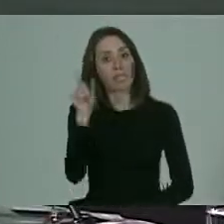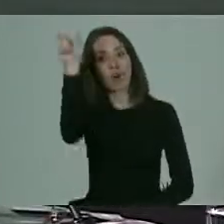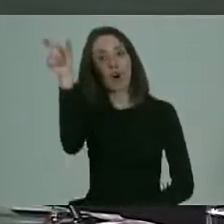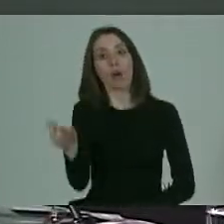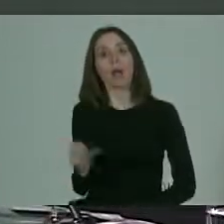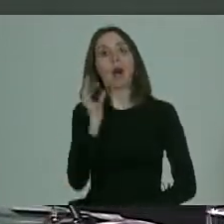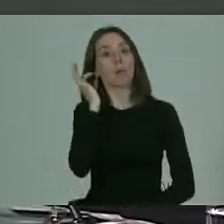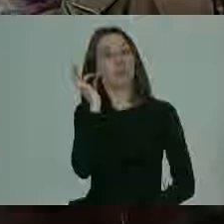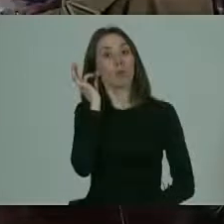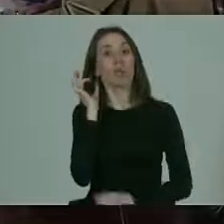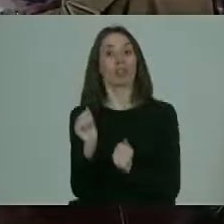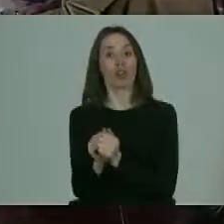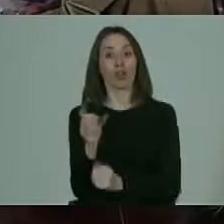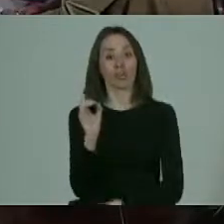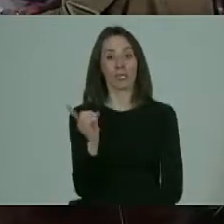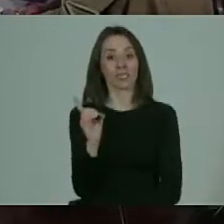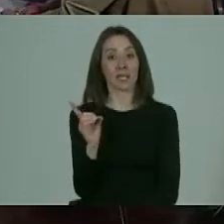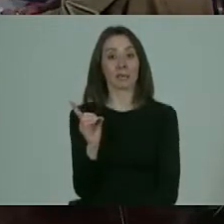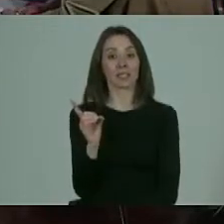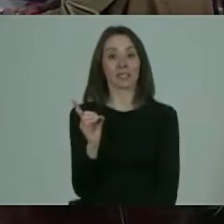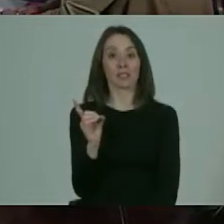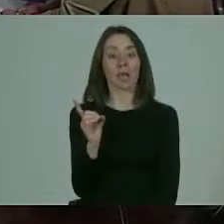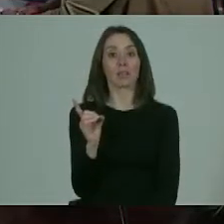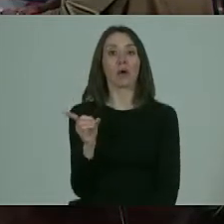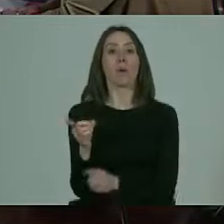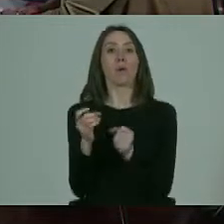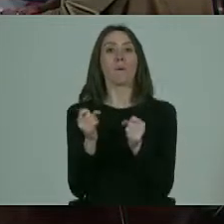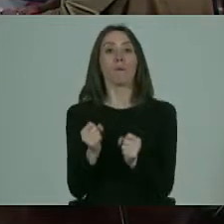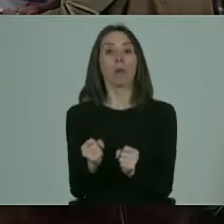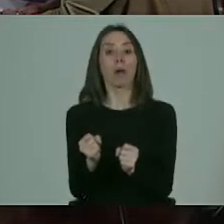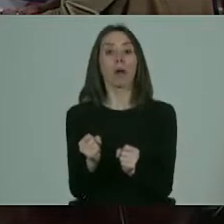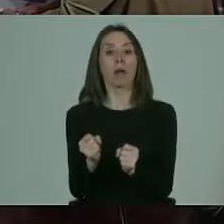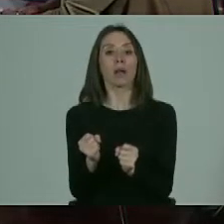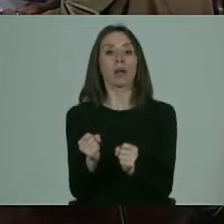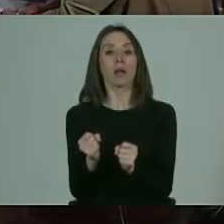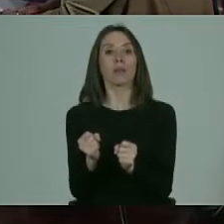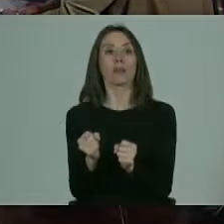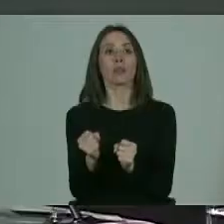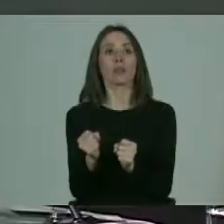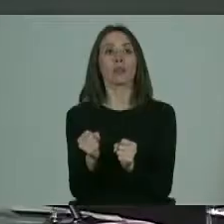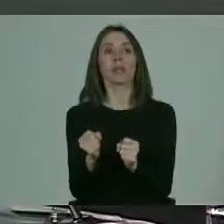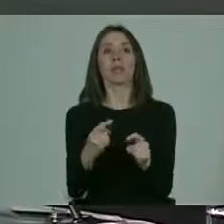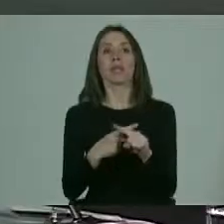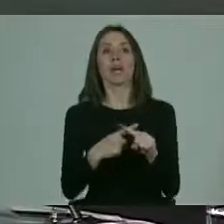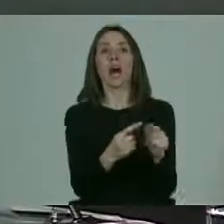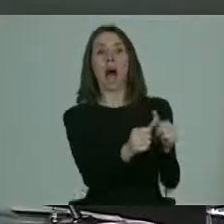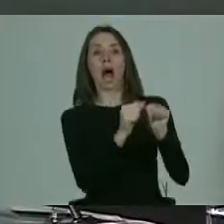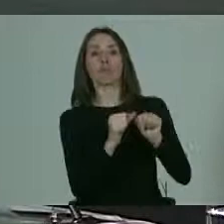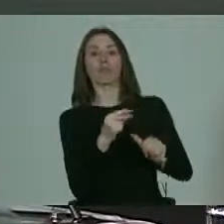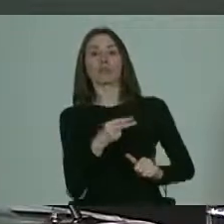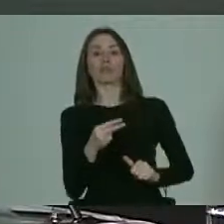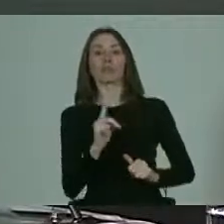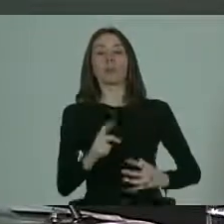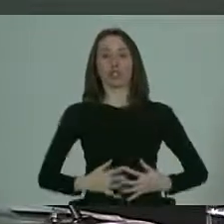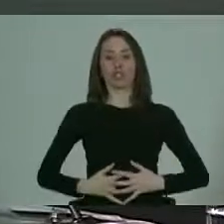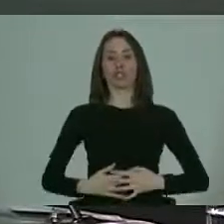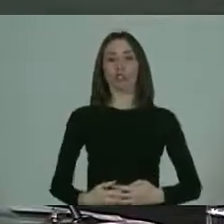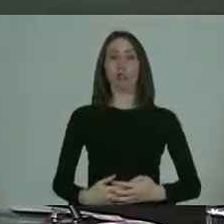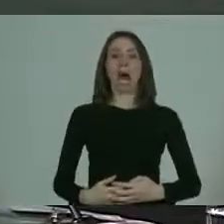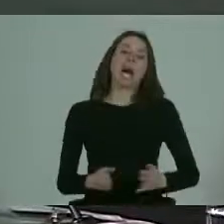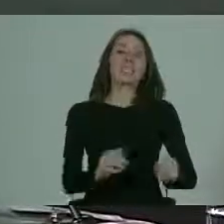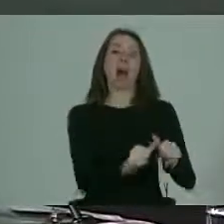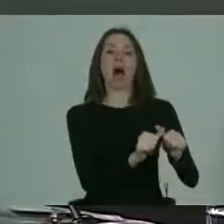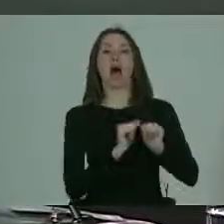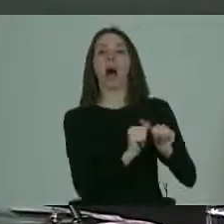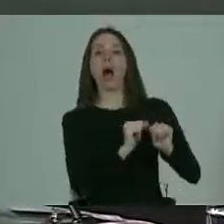mujer con discapacidad, en la posibilidad sencilla de abusar sexualmente de ella porque no hay resultado. O sea, al fin se produce